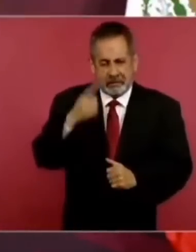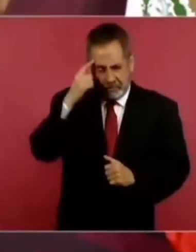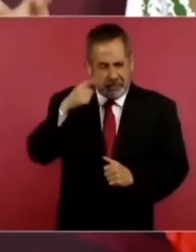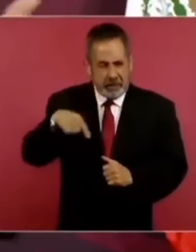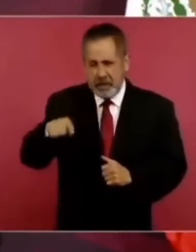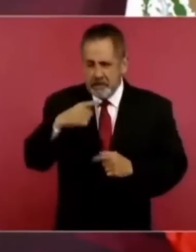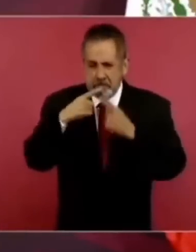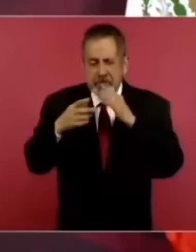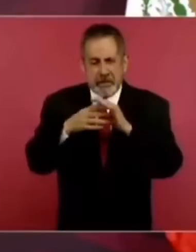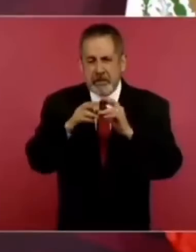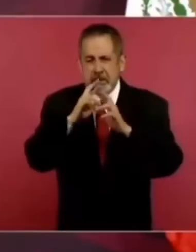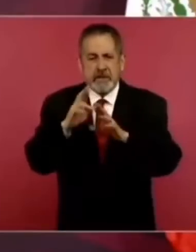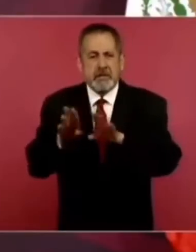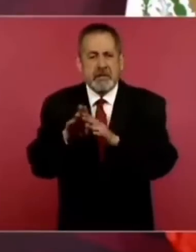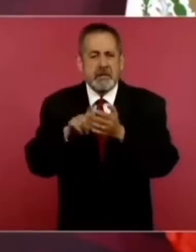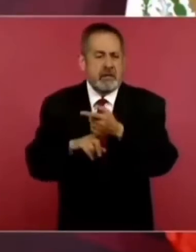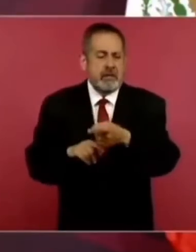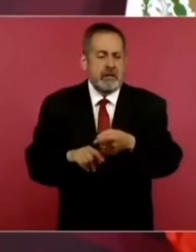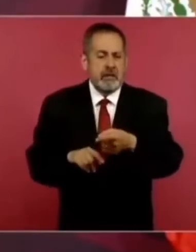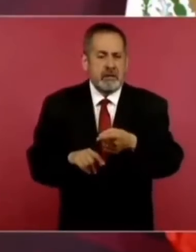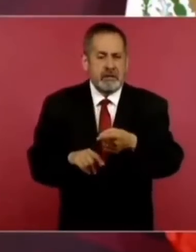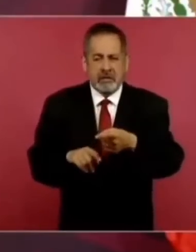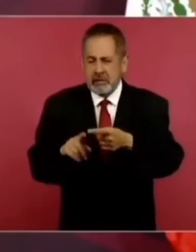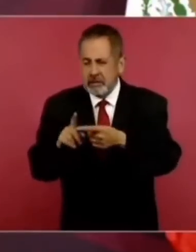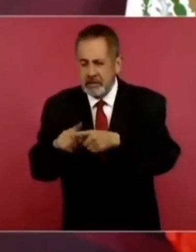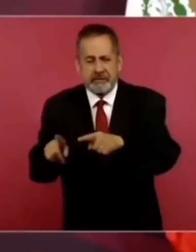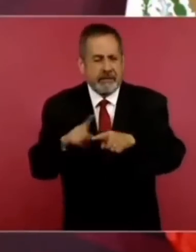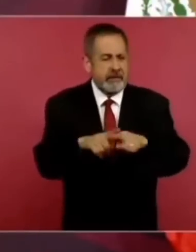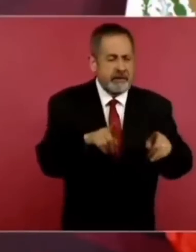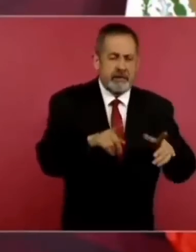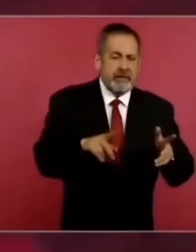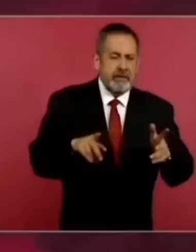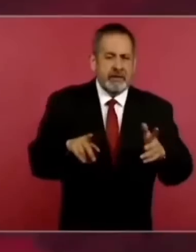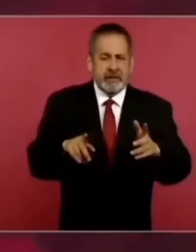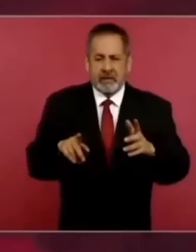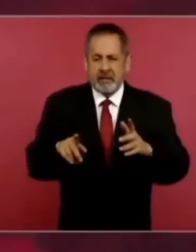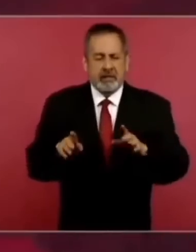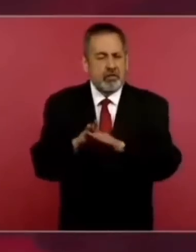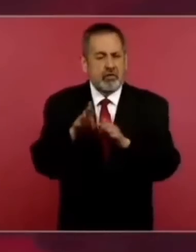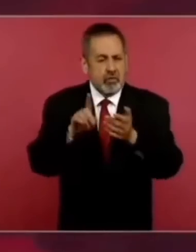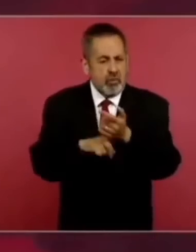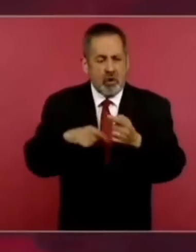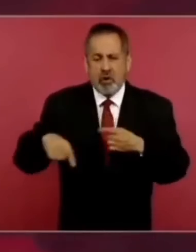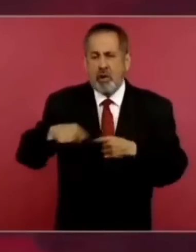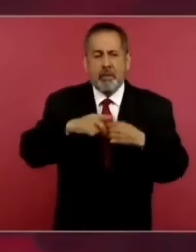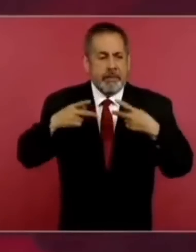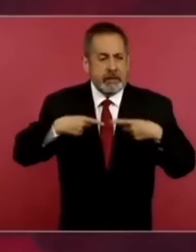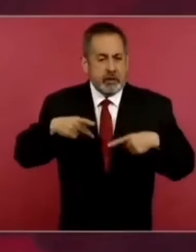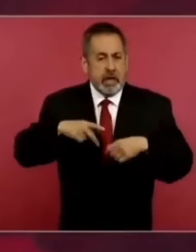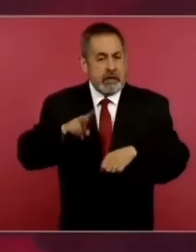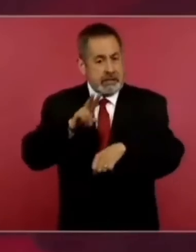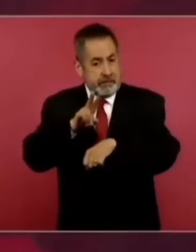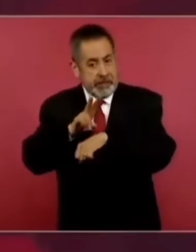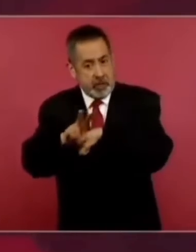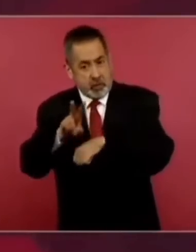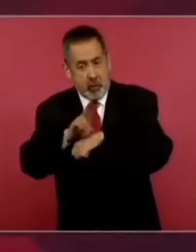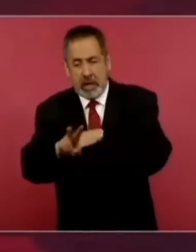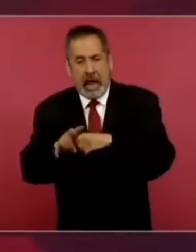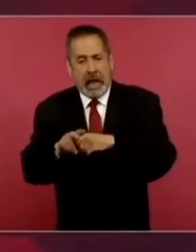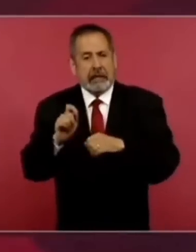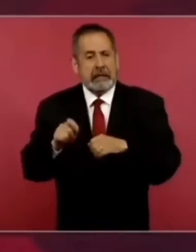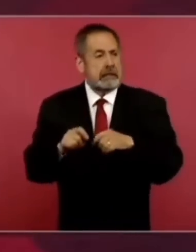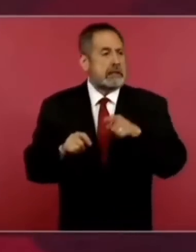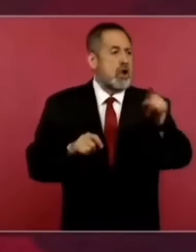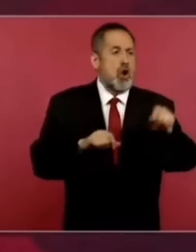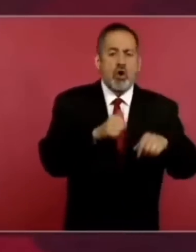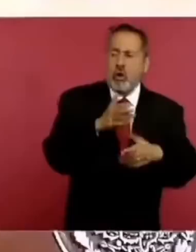resuelvan sus diferencias de manera democrática los venezolanos sin injerencia